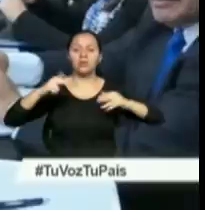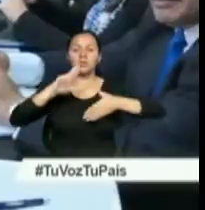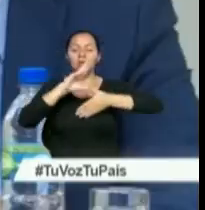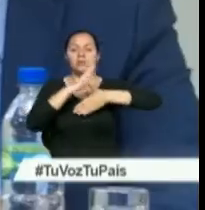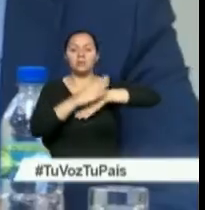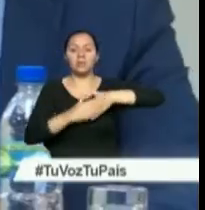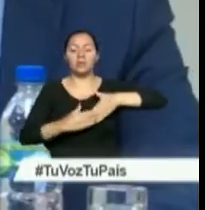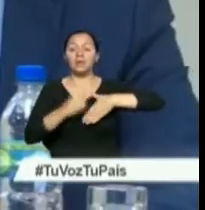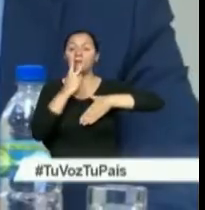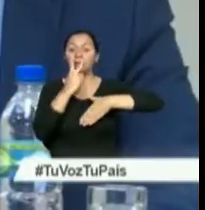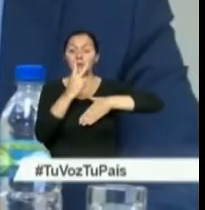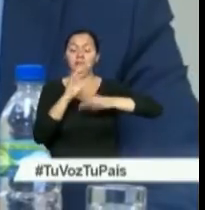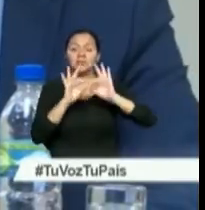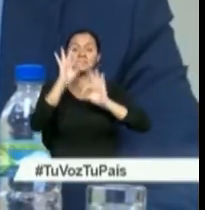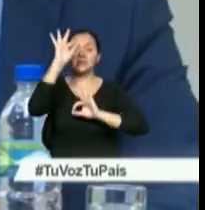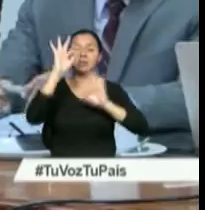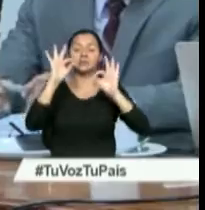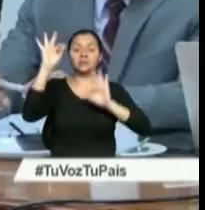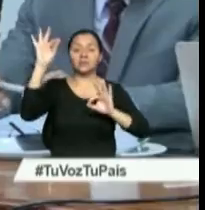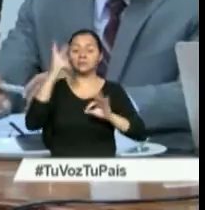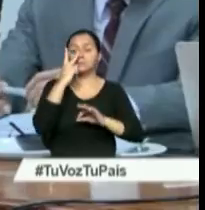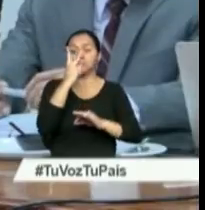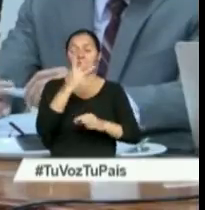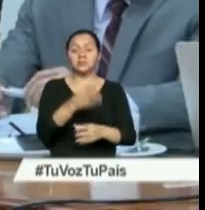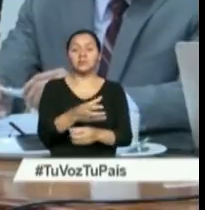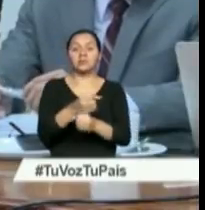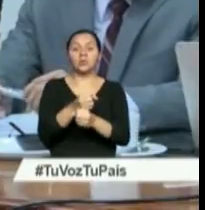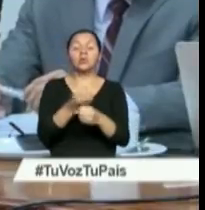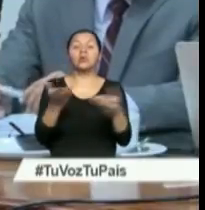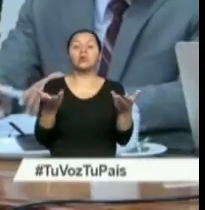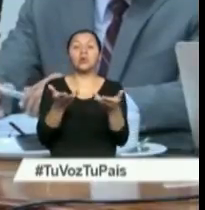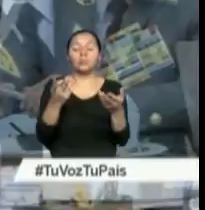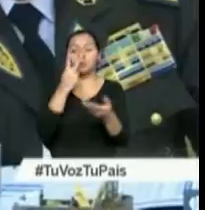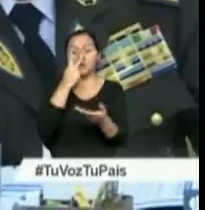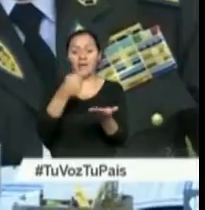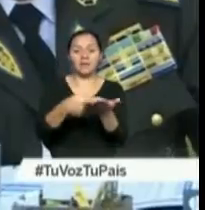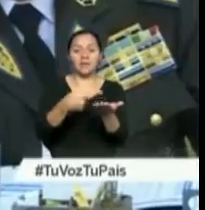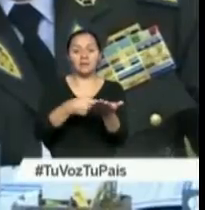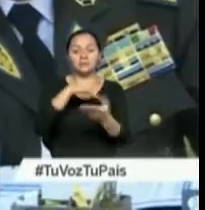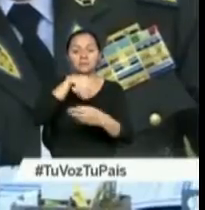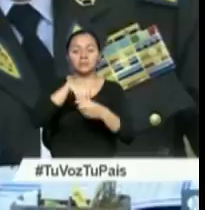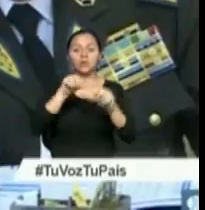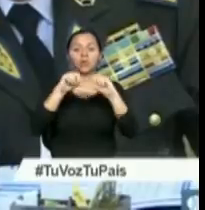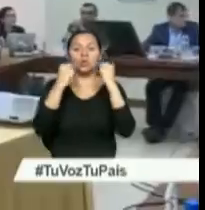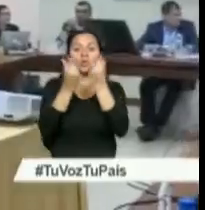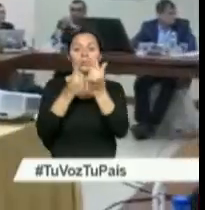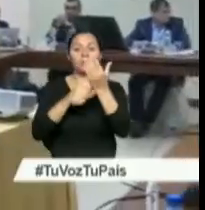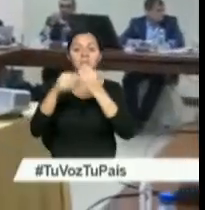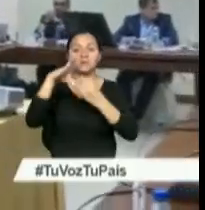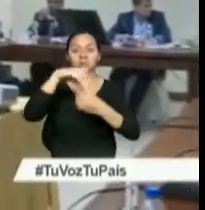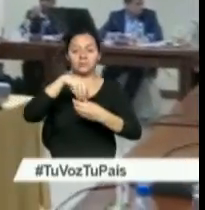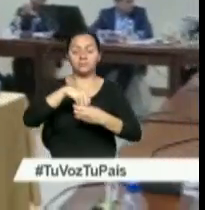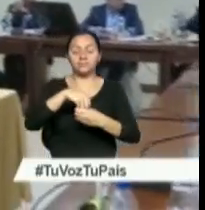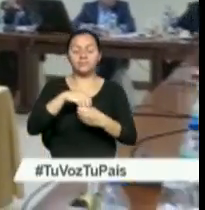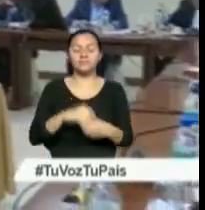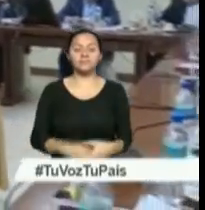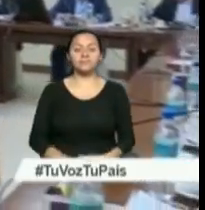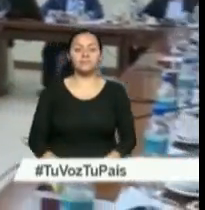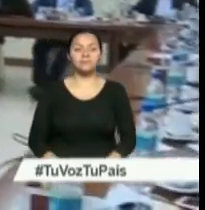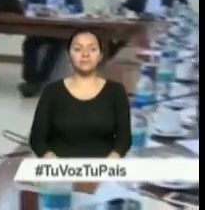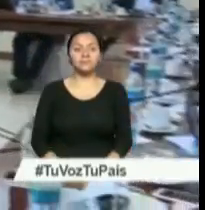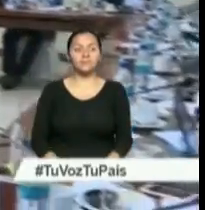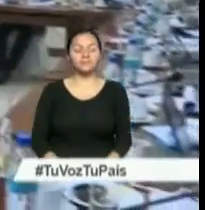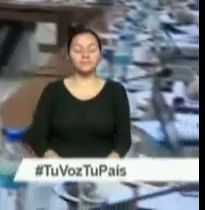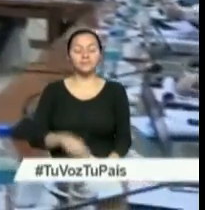según lo reflejan los indicadores y estadísticas de seguridad que fueron analizados en el gabinete sectorial. Víctor Fernando Bravo,